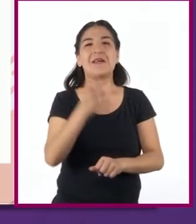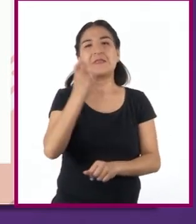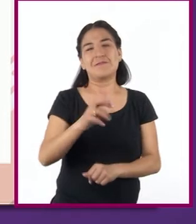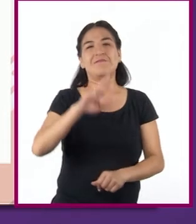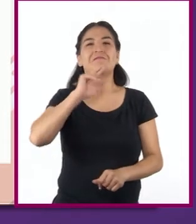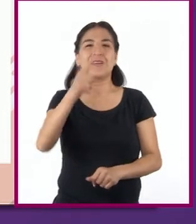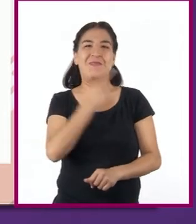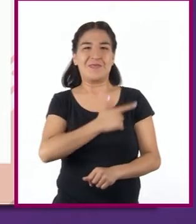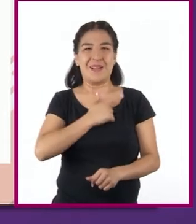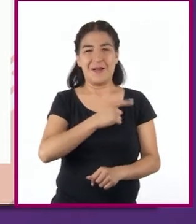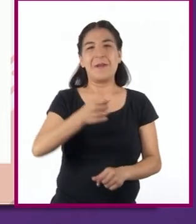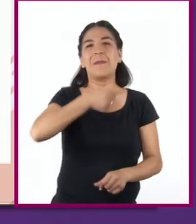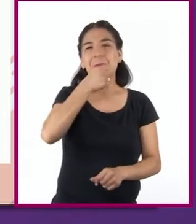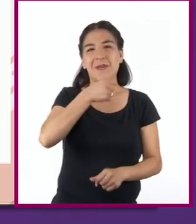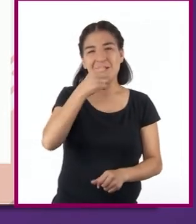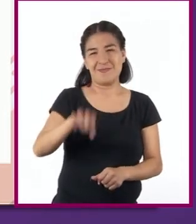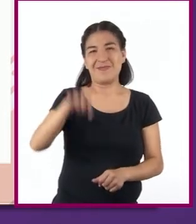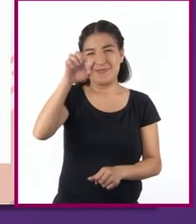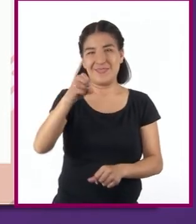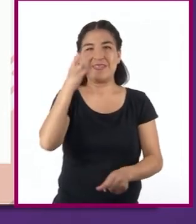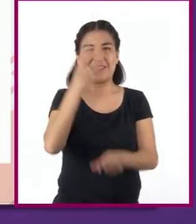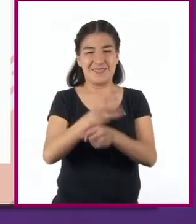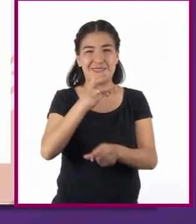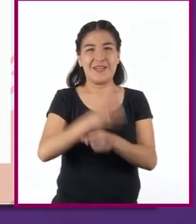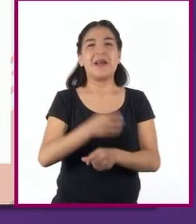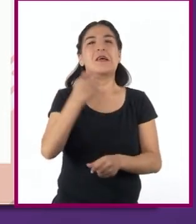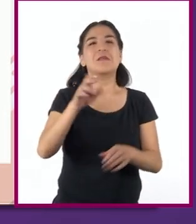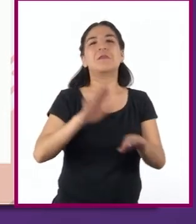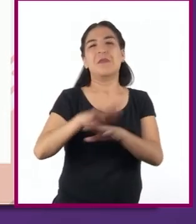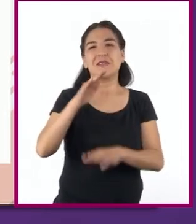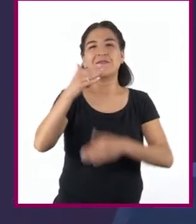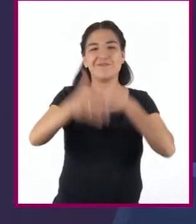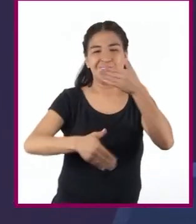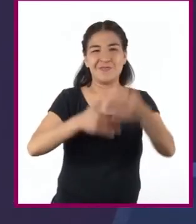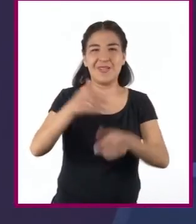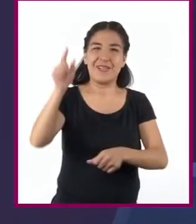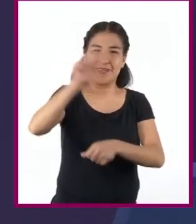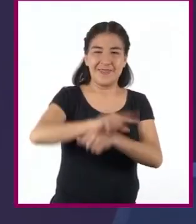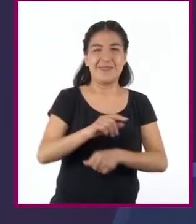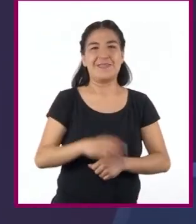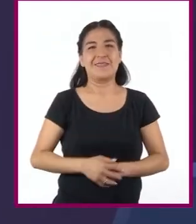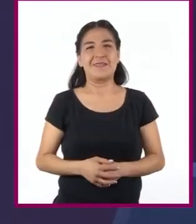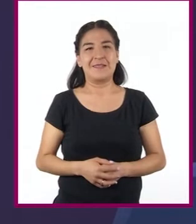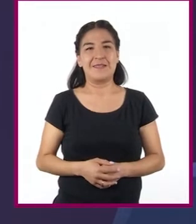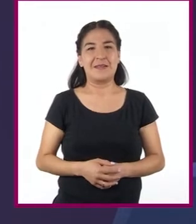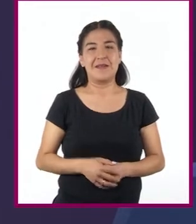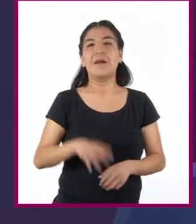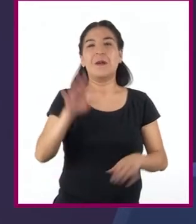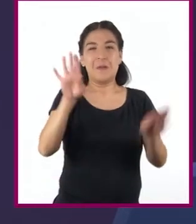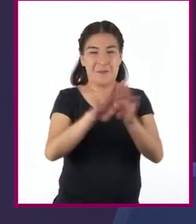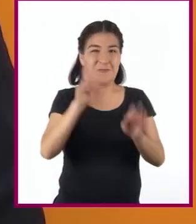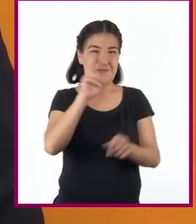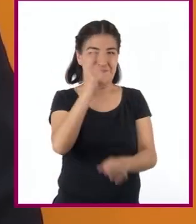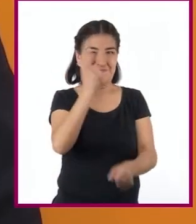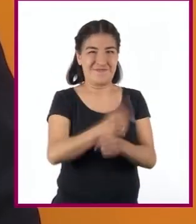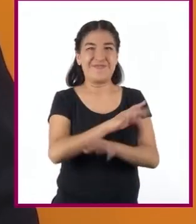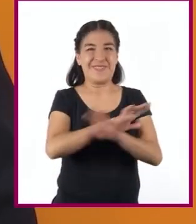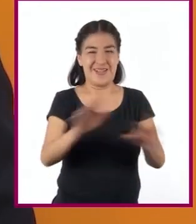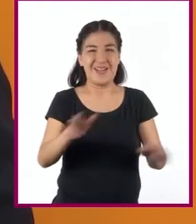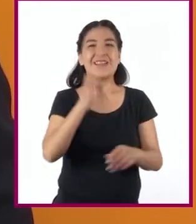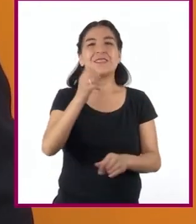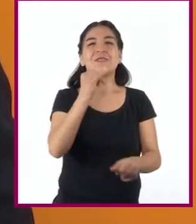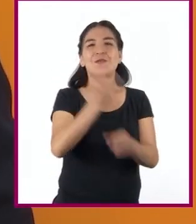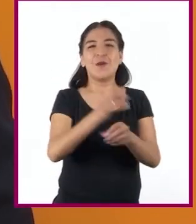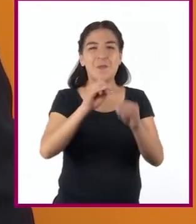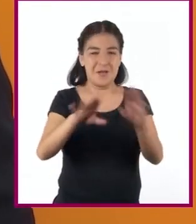por los adultos mayores conforme va cambiando la estación. Como nos hemos dado cuenta los datos